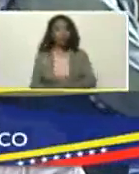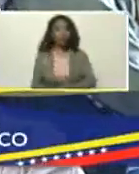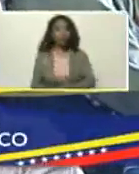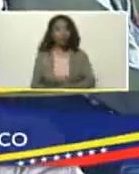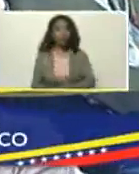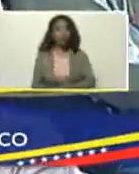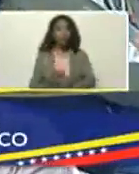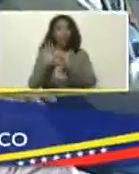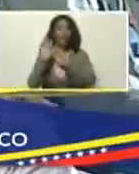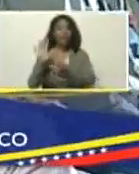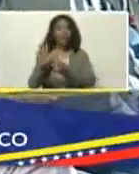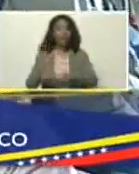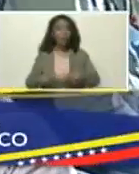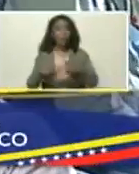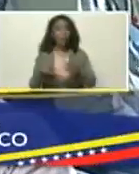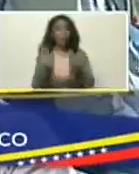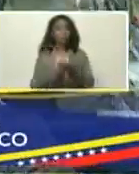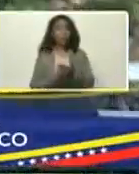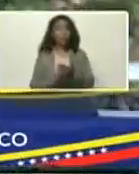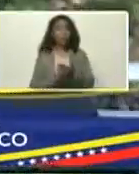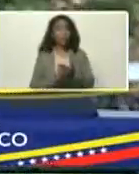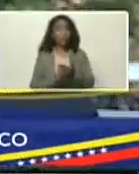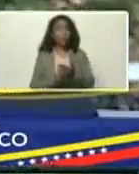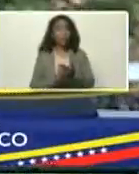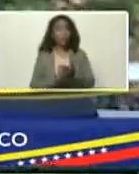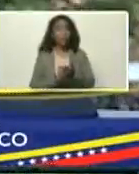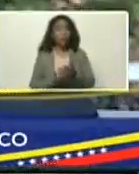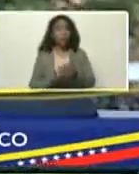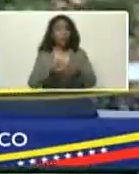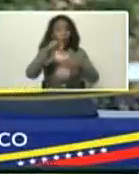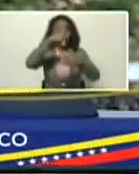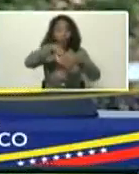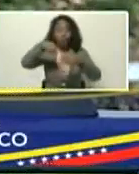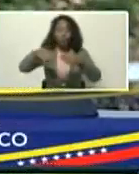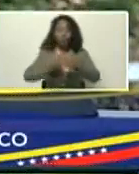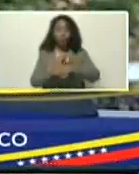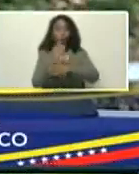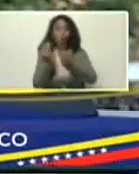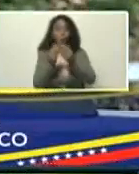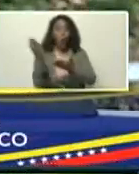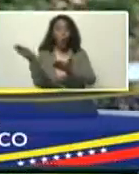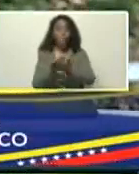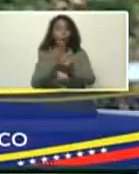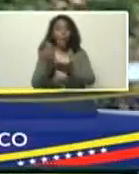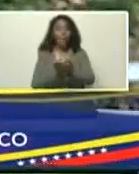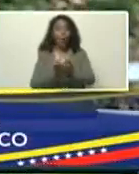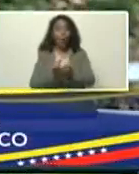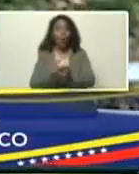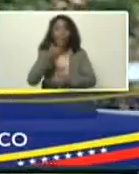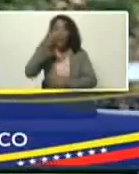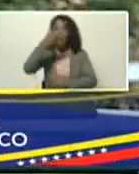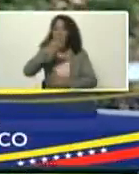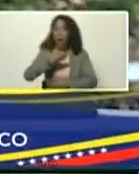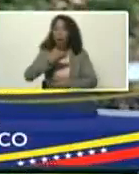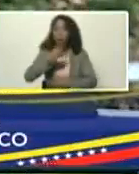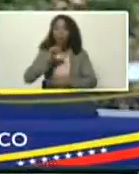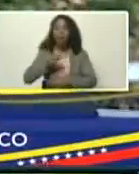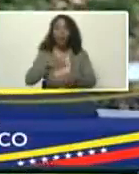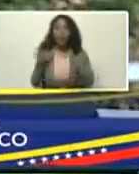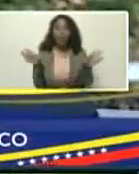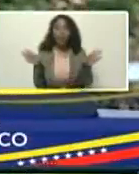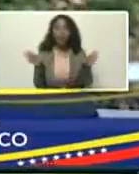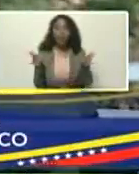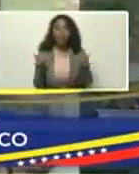así es la vida, volvamos, en el caso, los cultivos, como los plátanos, y el mango, podrían reducir, el